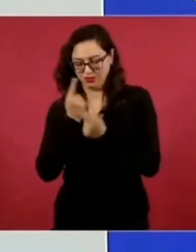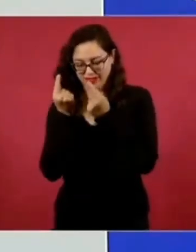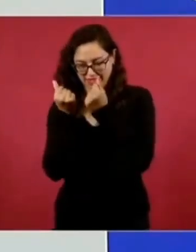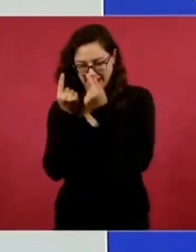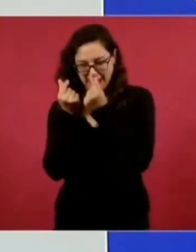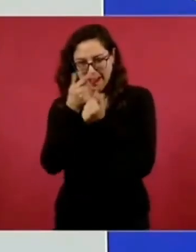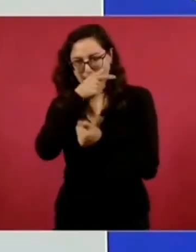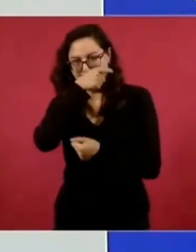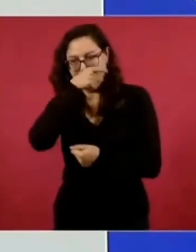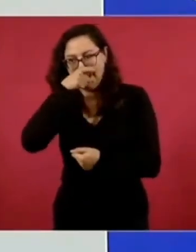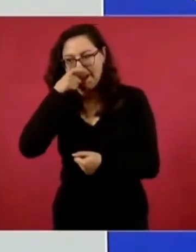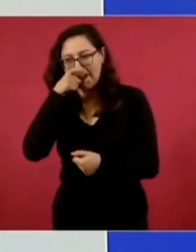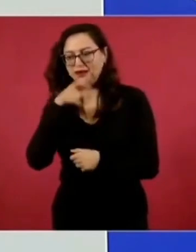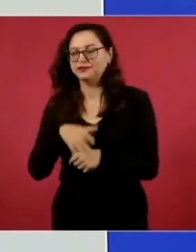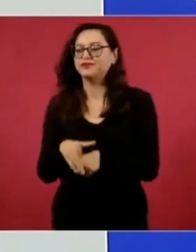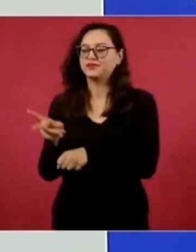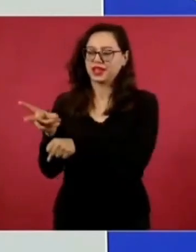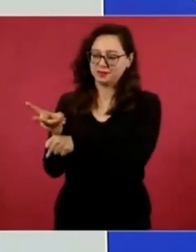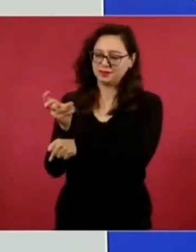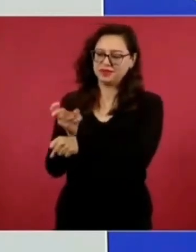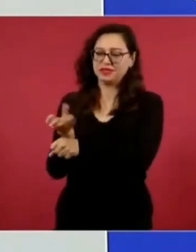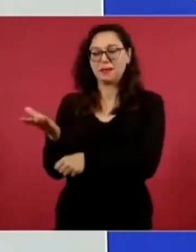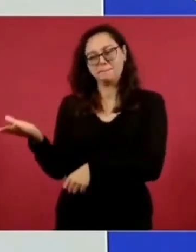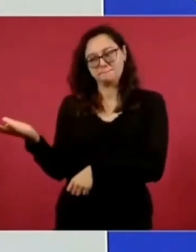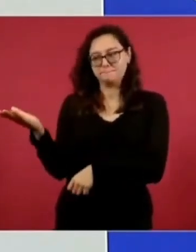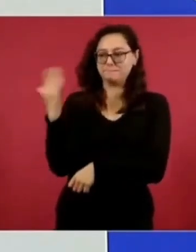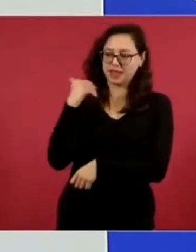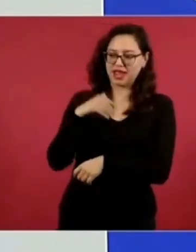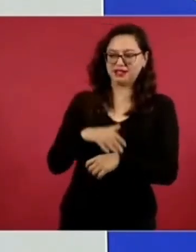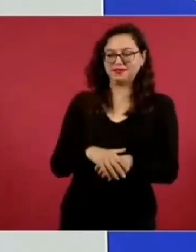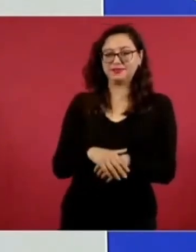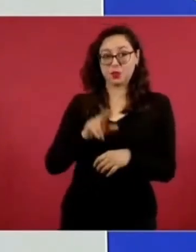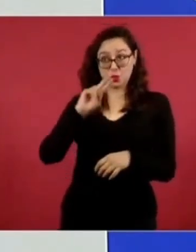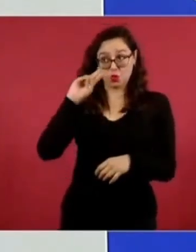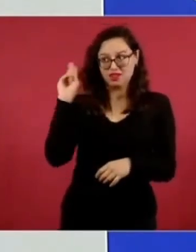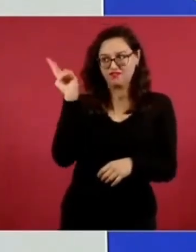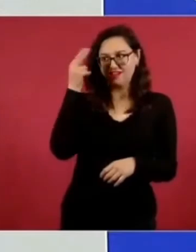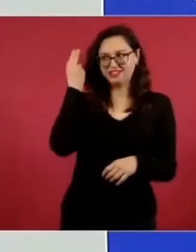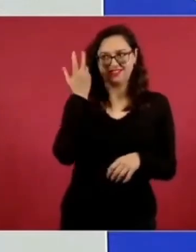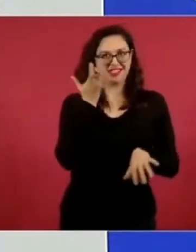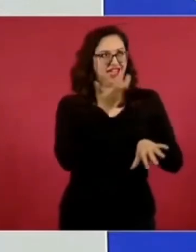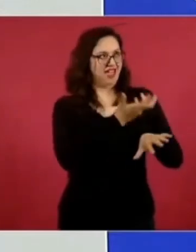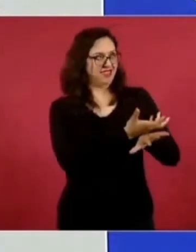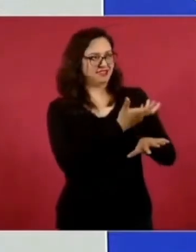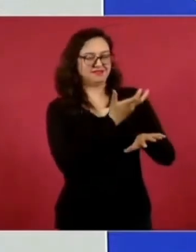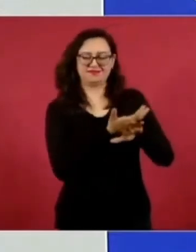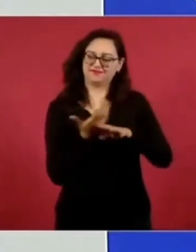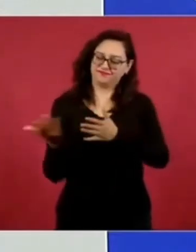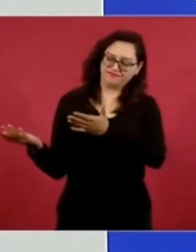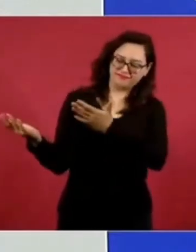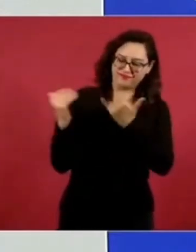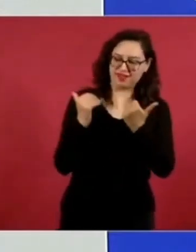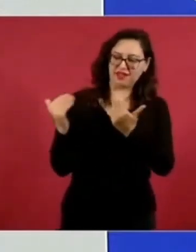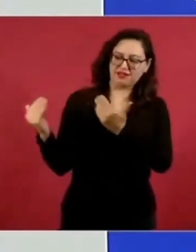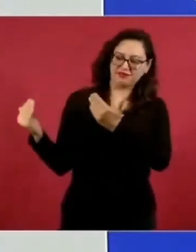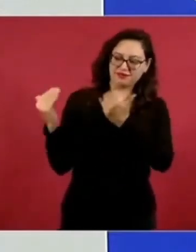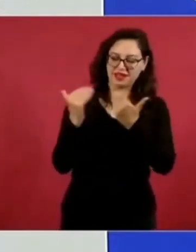y hacer el esfuerzo de educarlos en el modo de vida americano,